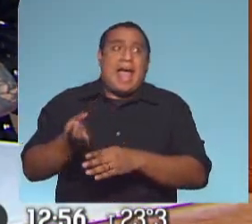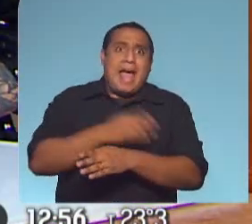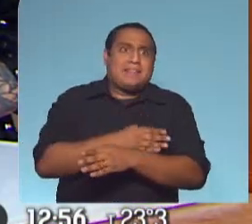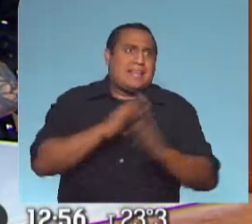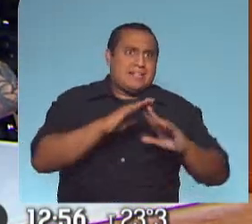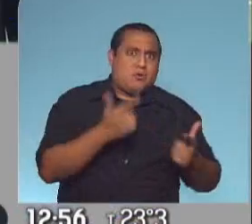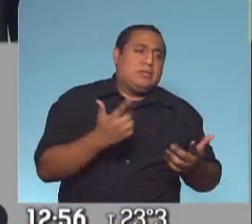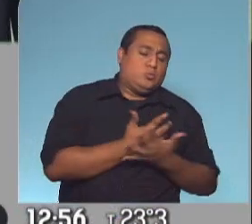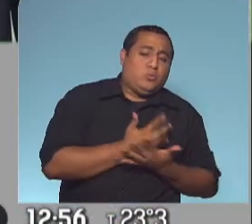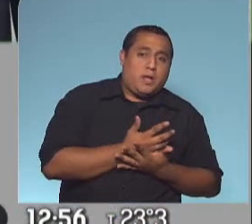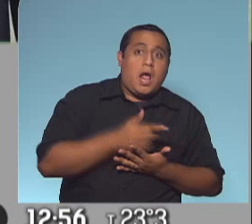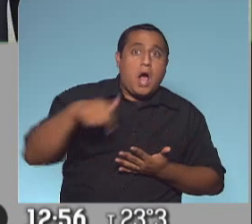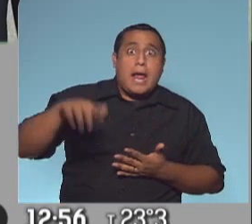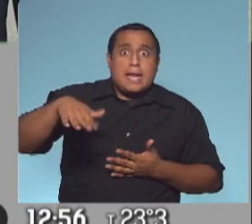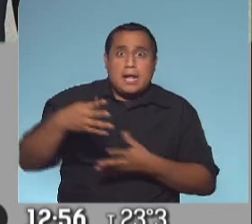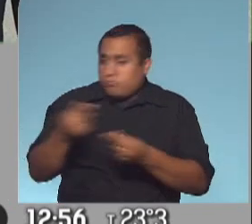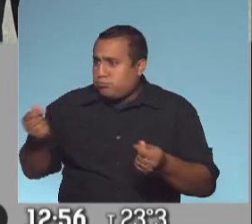Mariano Trocaso. Mariano, ¿cómo estás?